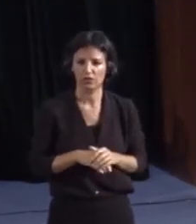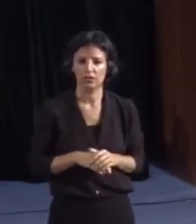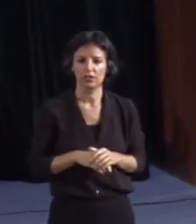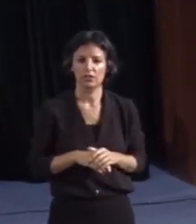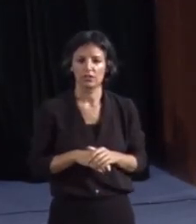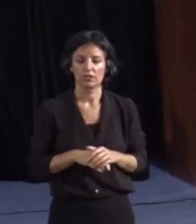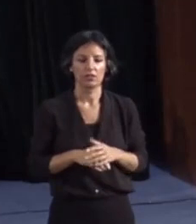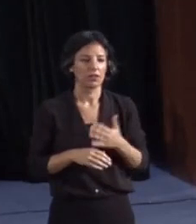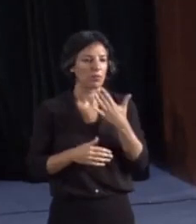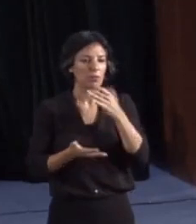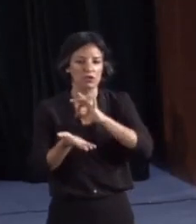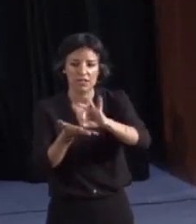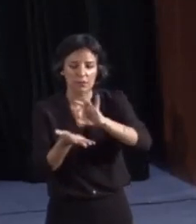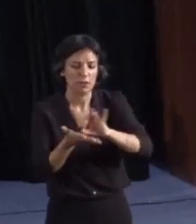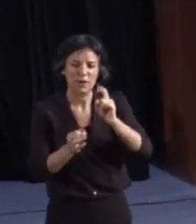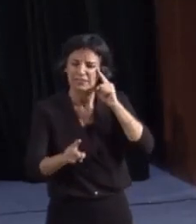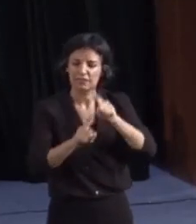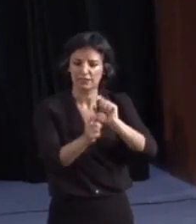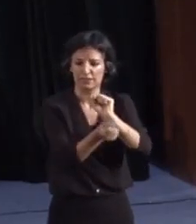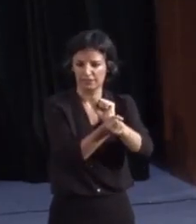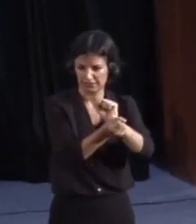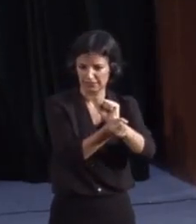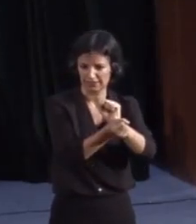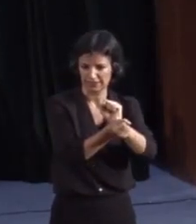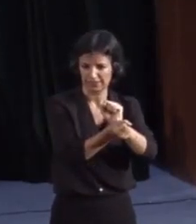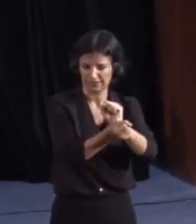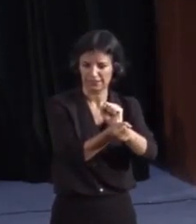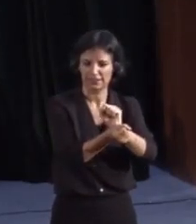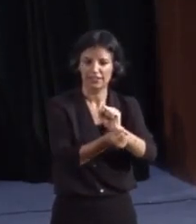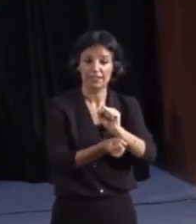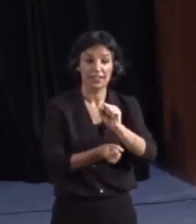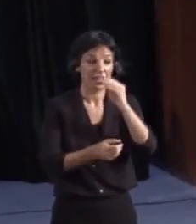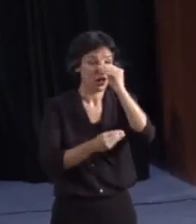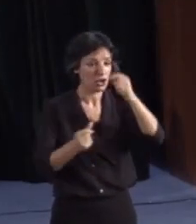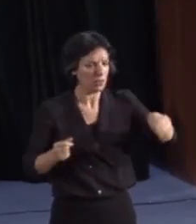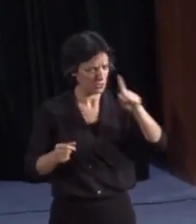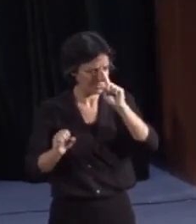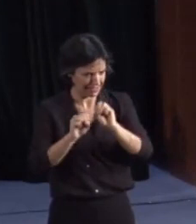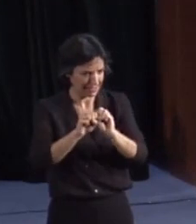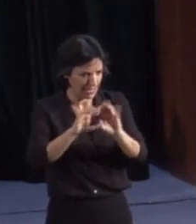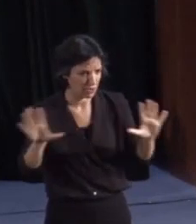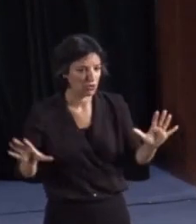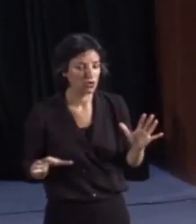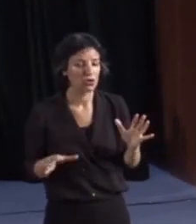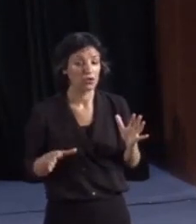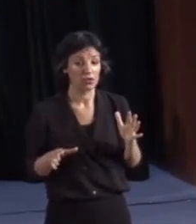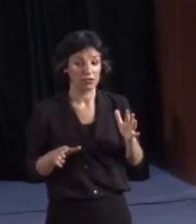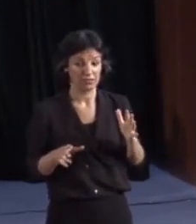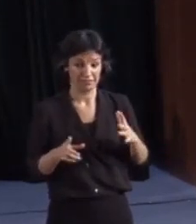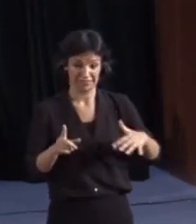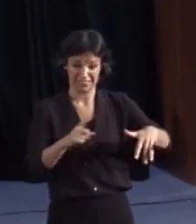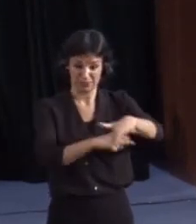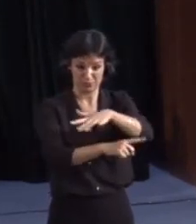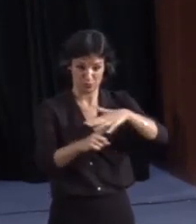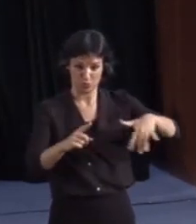servicios, especialmente en el ámbito penitenciario. No olvidemos, y quiero dejar claro aquí, que es entorno que, por sus